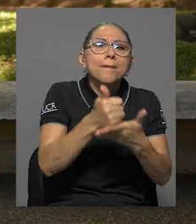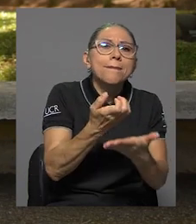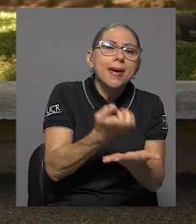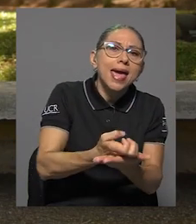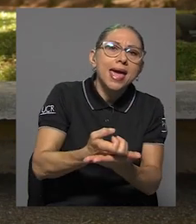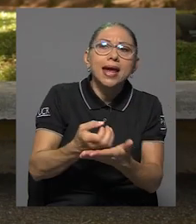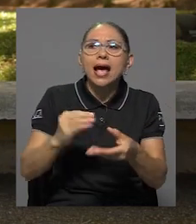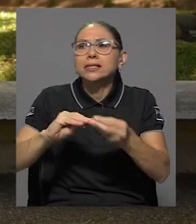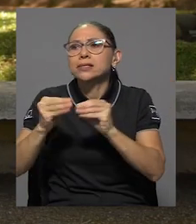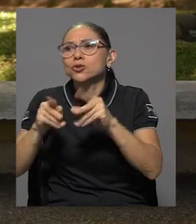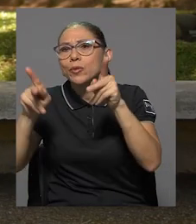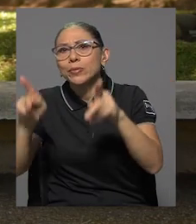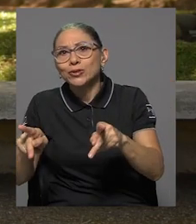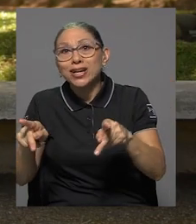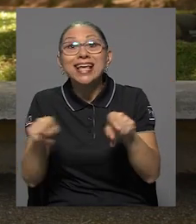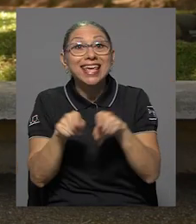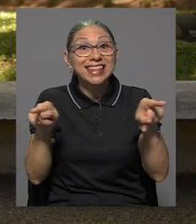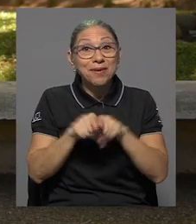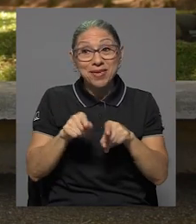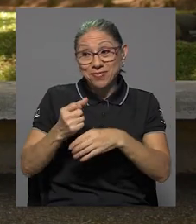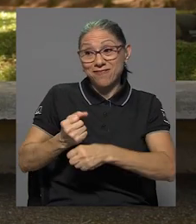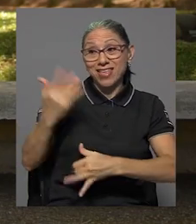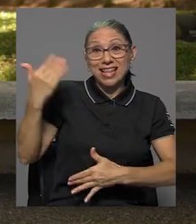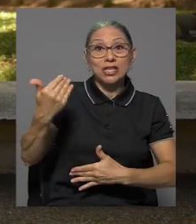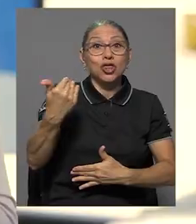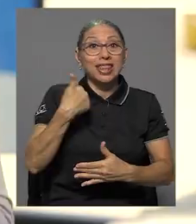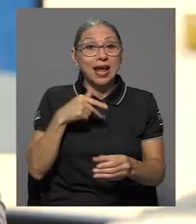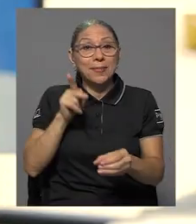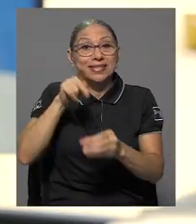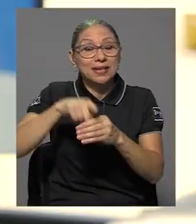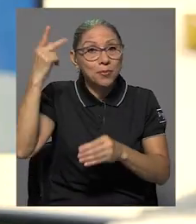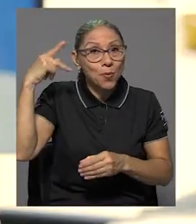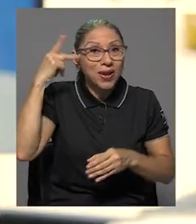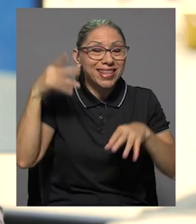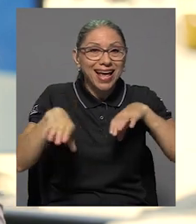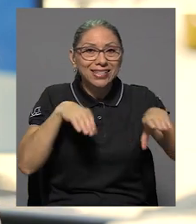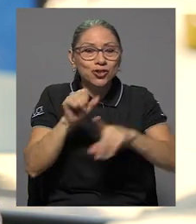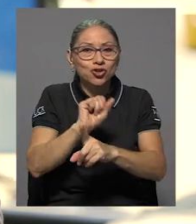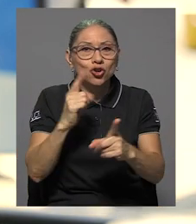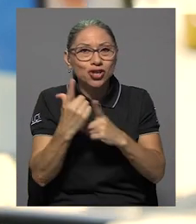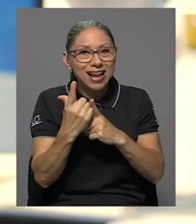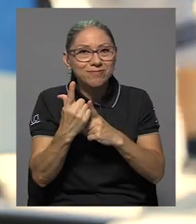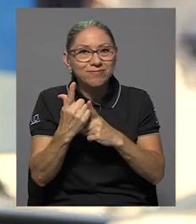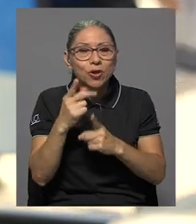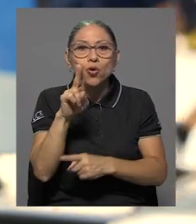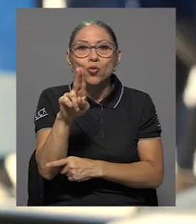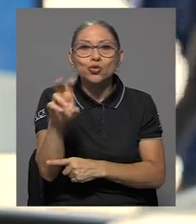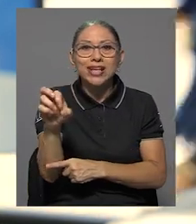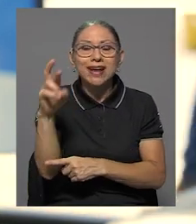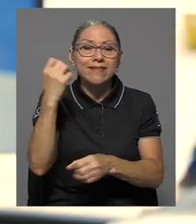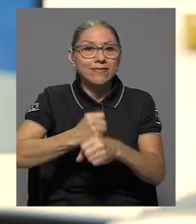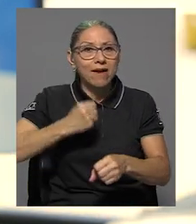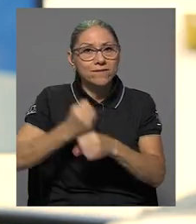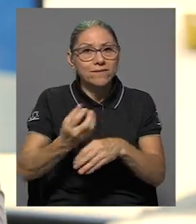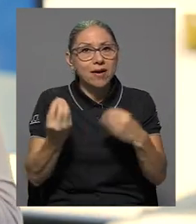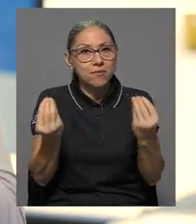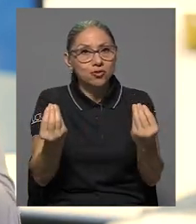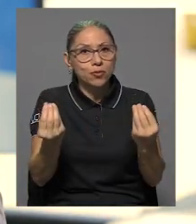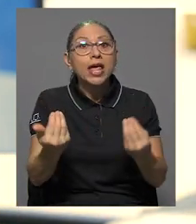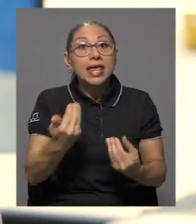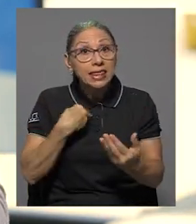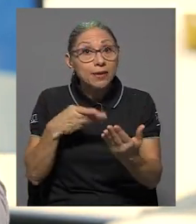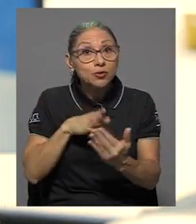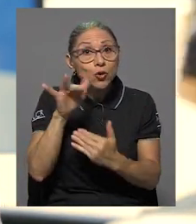fuera de la UCR es devolverle a la Federación este actor político en acción social que tanto trabaja en Universidad de Costa Rica.